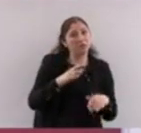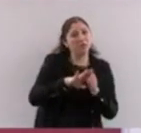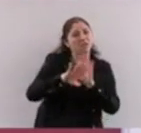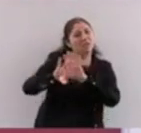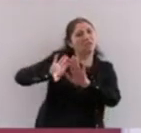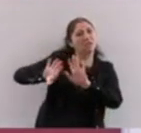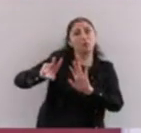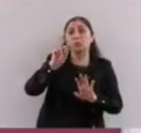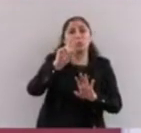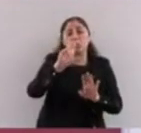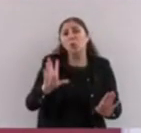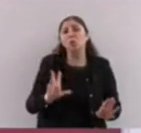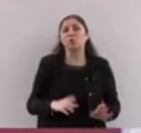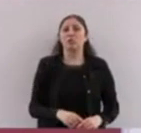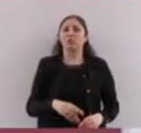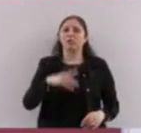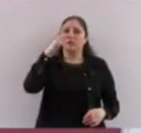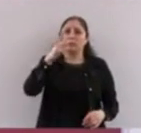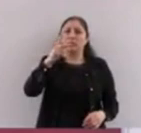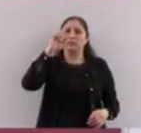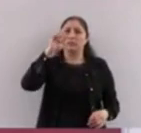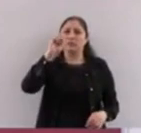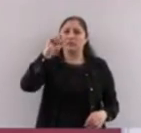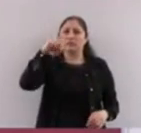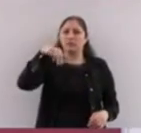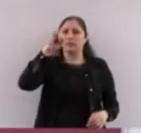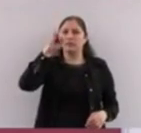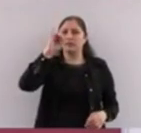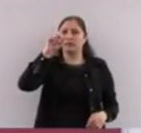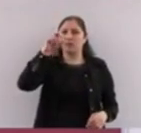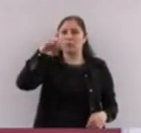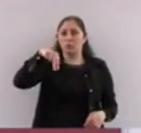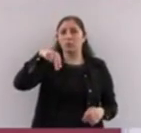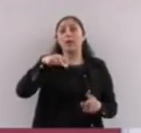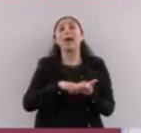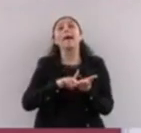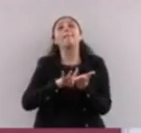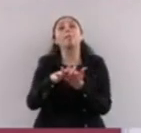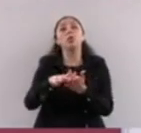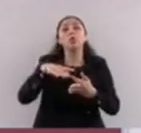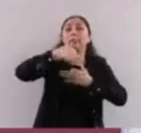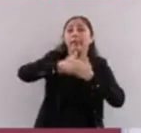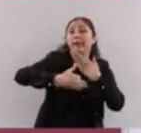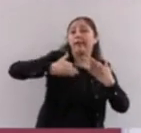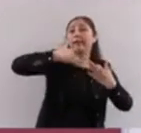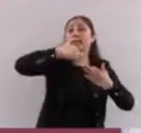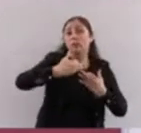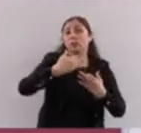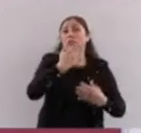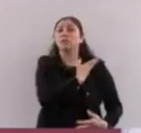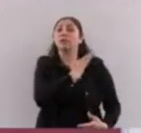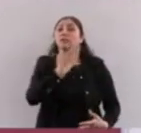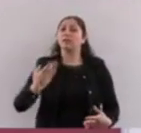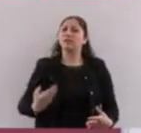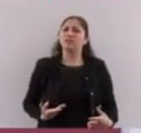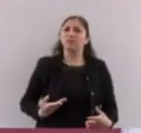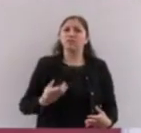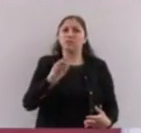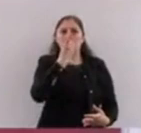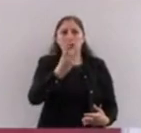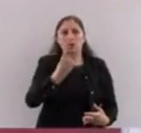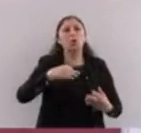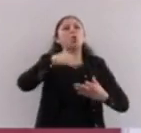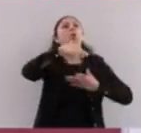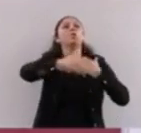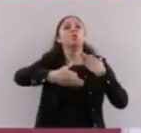Entonces, esta pensión por eso es universal y es para todos. Y el presidente en cuanto llegó dijo, para